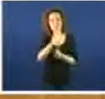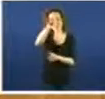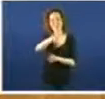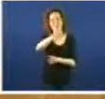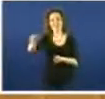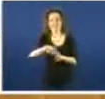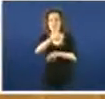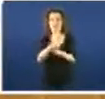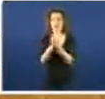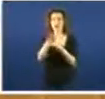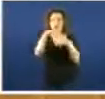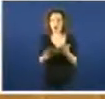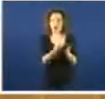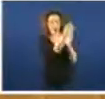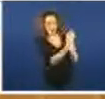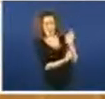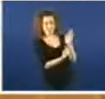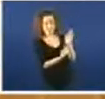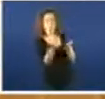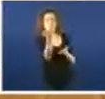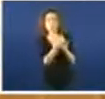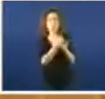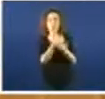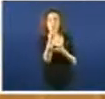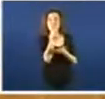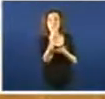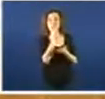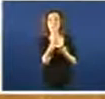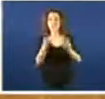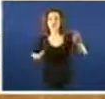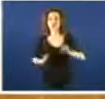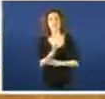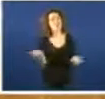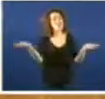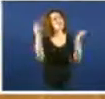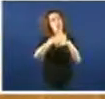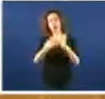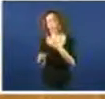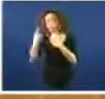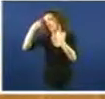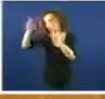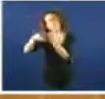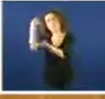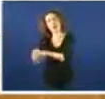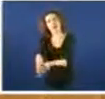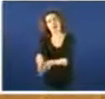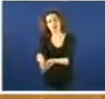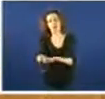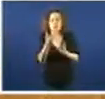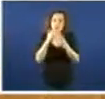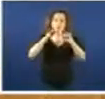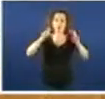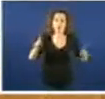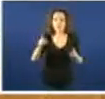están na carteira dos medicamentos que teñen subvención por parte dos sergas. Como poden ser